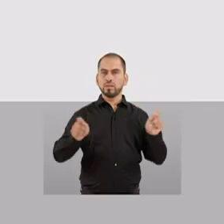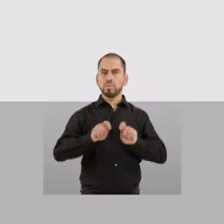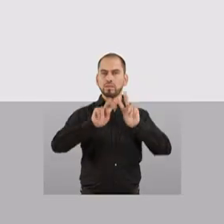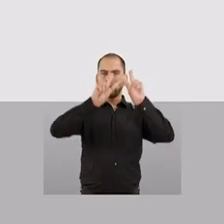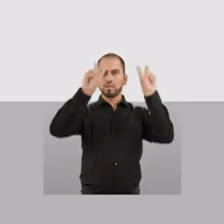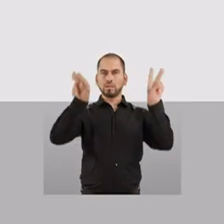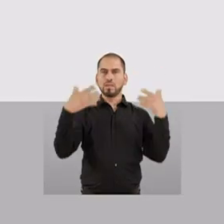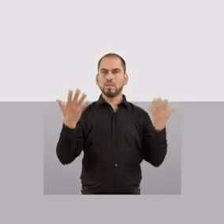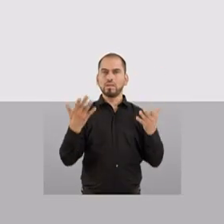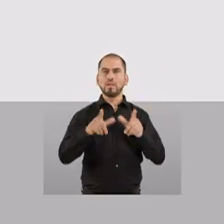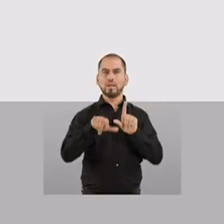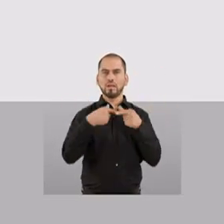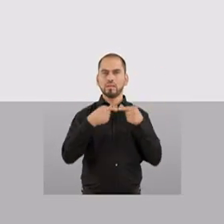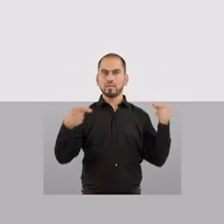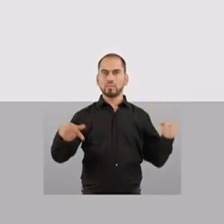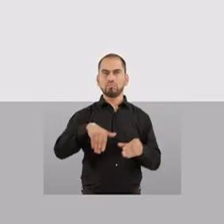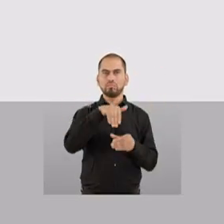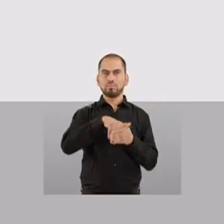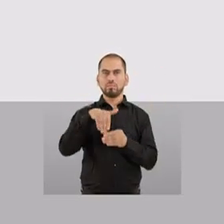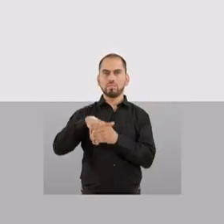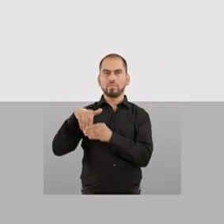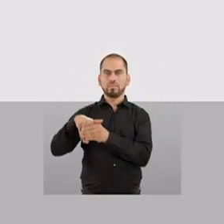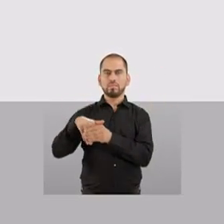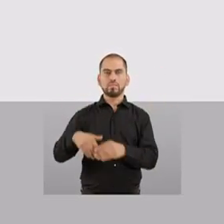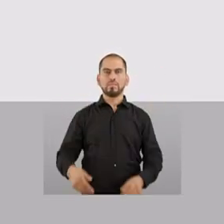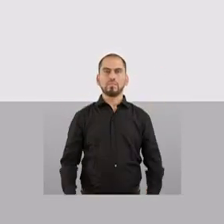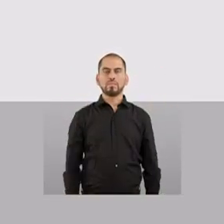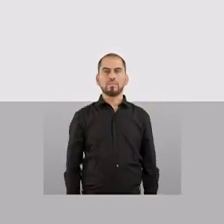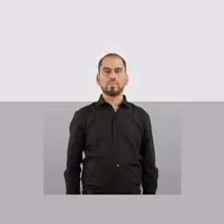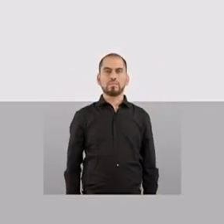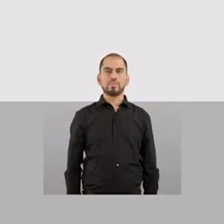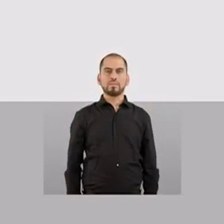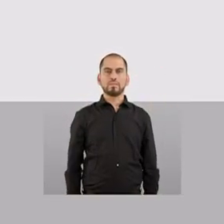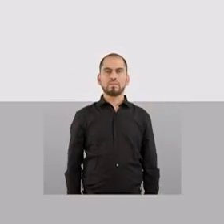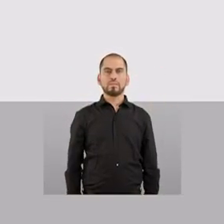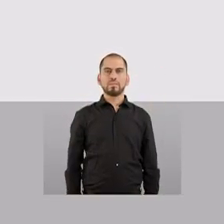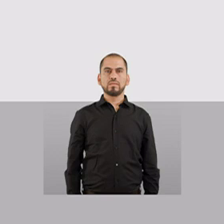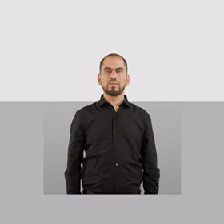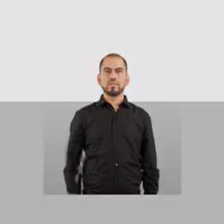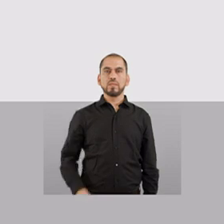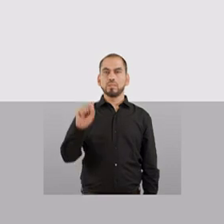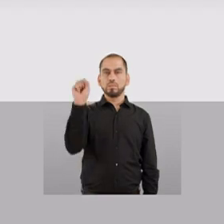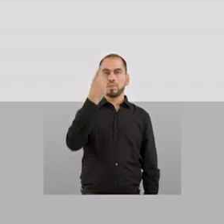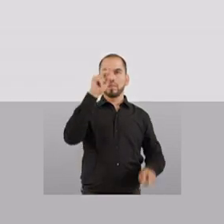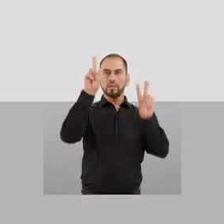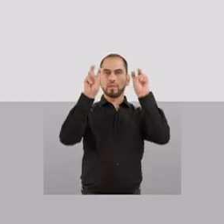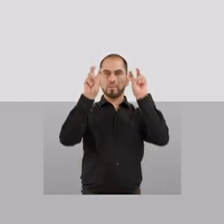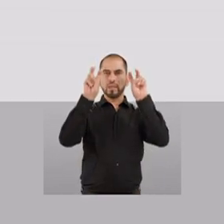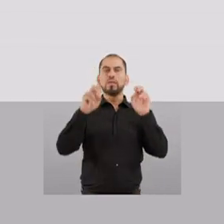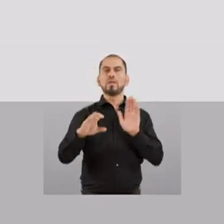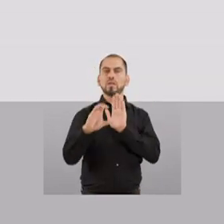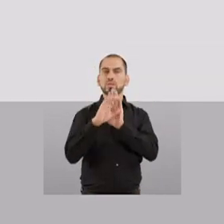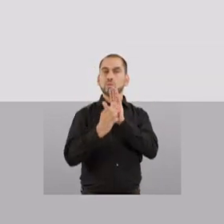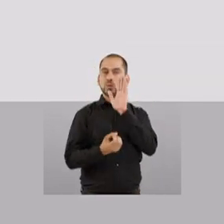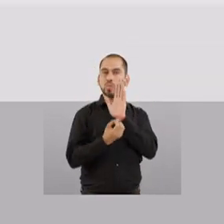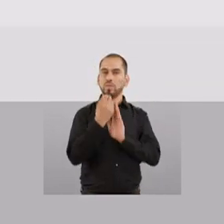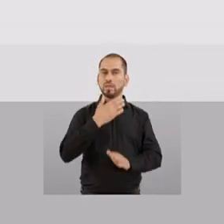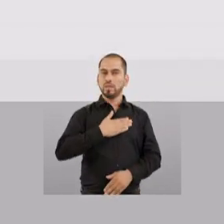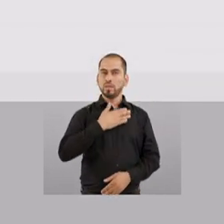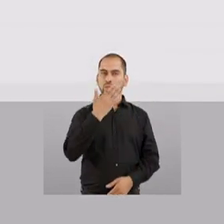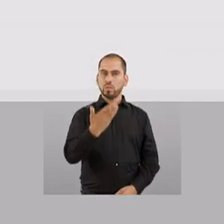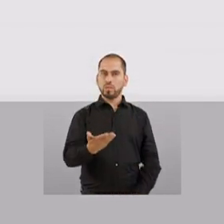Transmitirán conjuntamente la franja televisiva correspondiente al plebiscito nacional. Primera cédula.